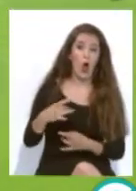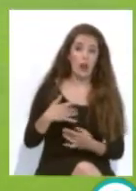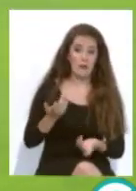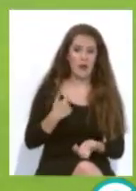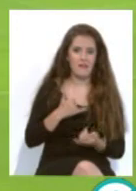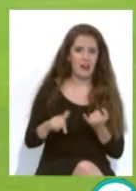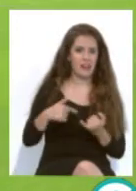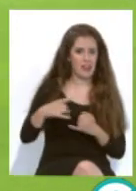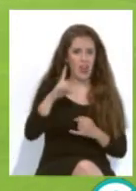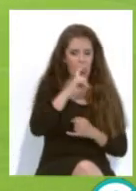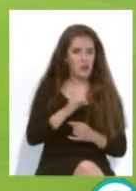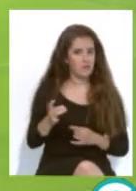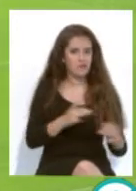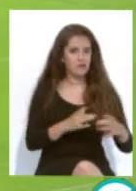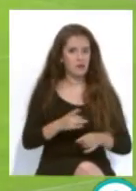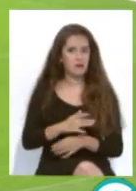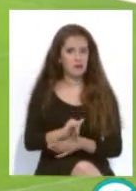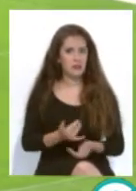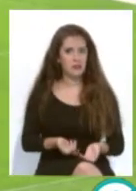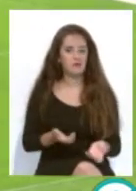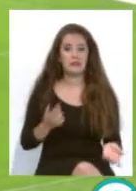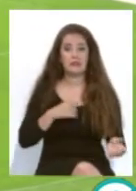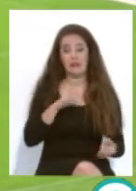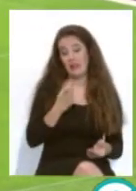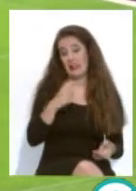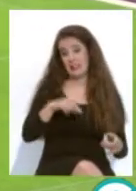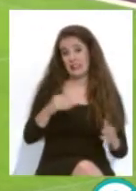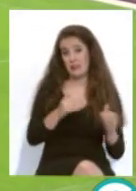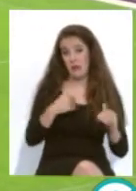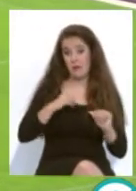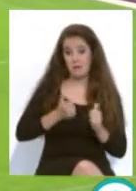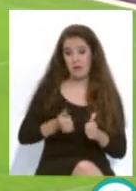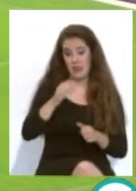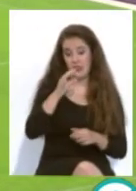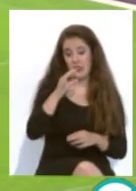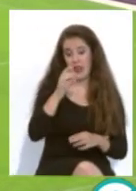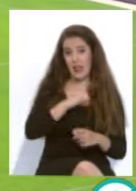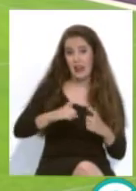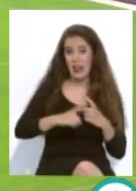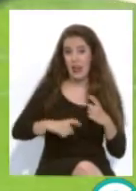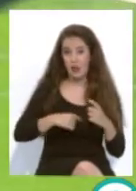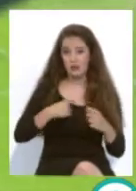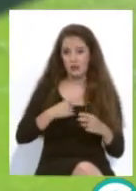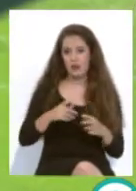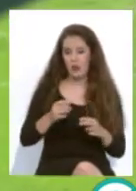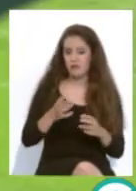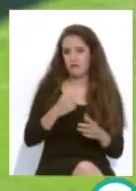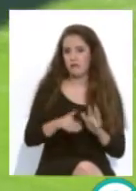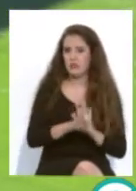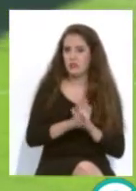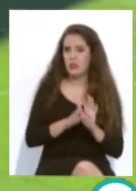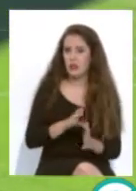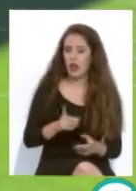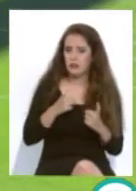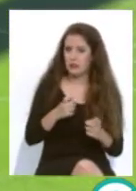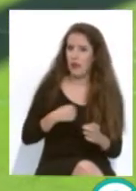ha destapado con ellos y lo que hace falta es que esta temporada que comienza ahora en agosto, pues, que siga con ese olfato goleador y que nos aporte, pues, esa cuota de gol